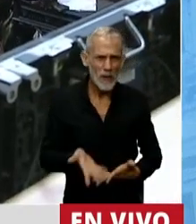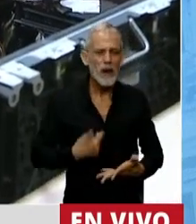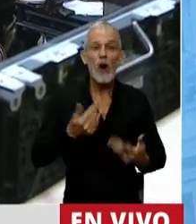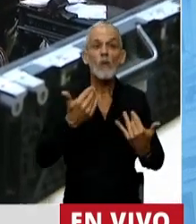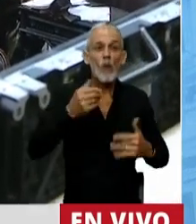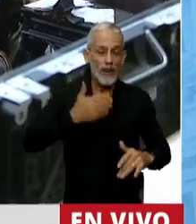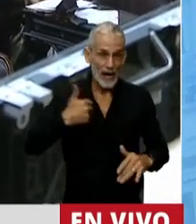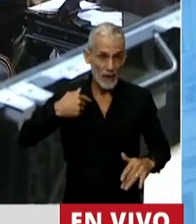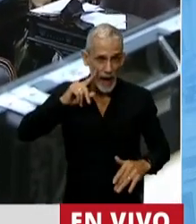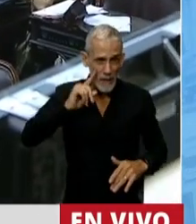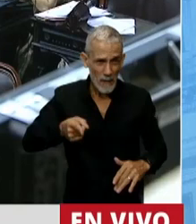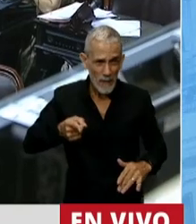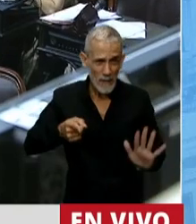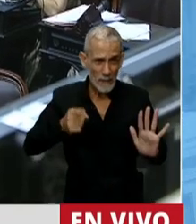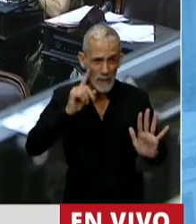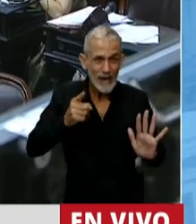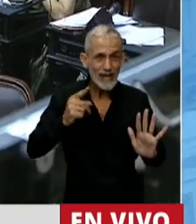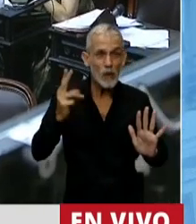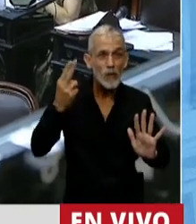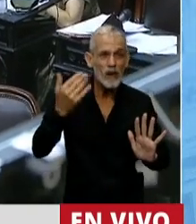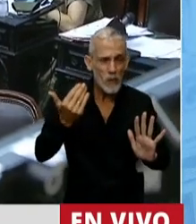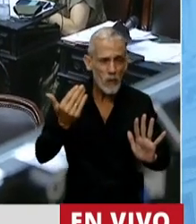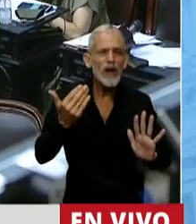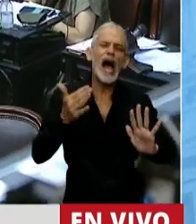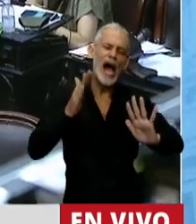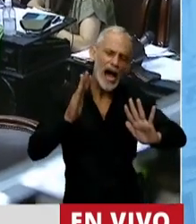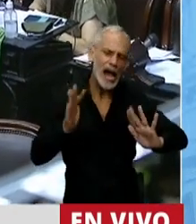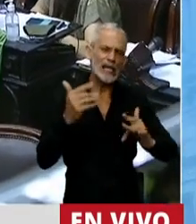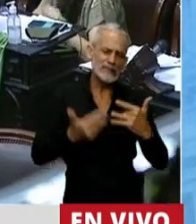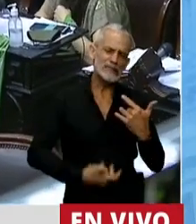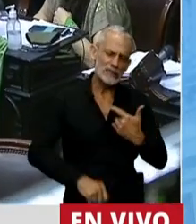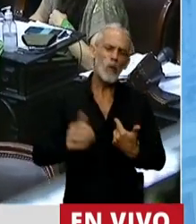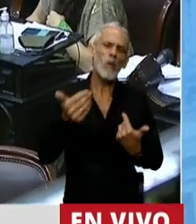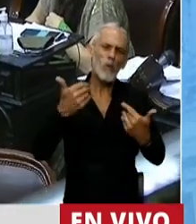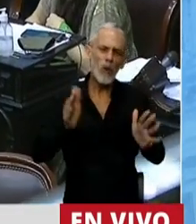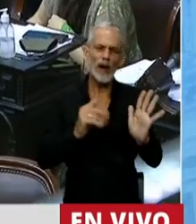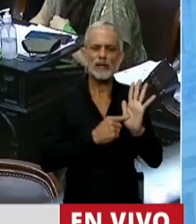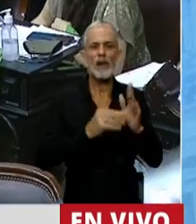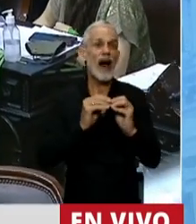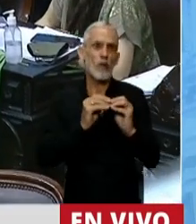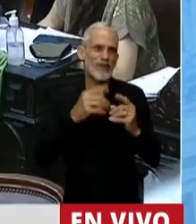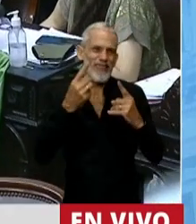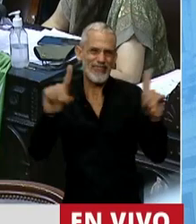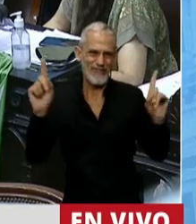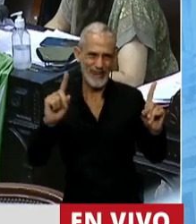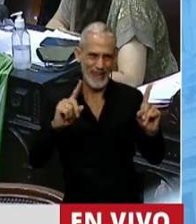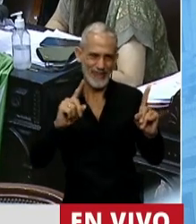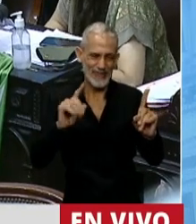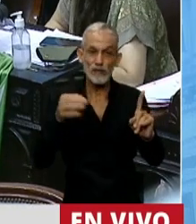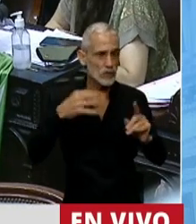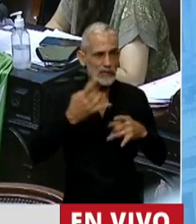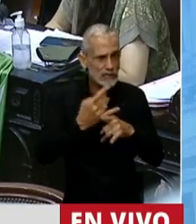en riesgo la vida misma de la mamá para que nosotros vengamos a buscar otro argumento. Y lo digo siempre desde el marco del